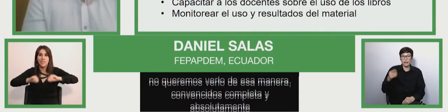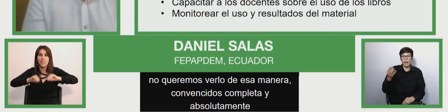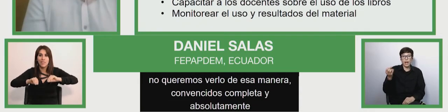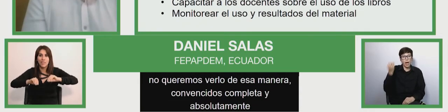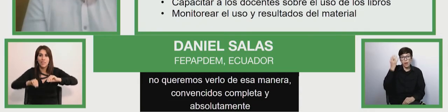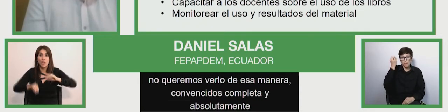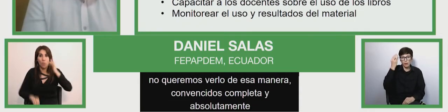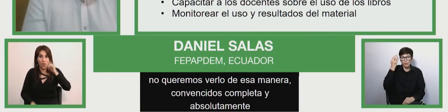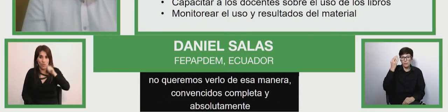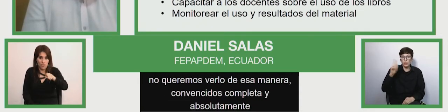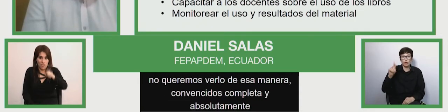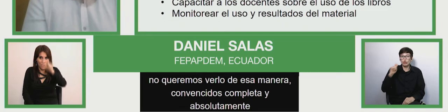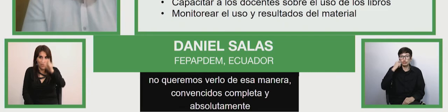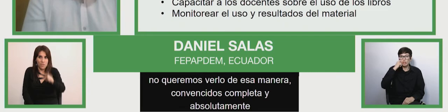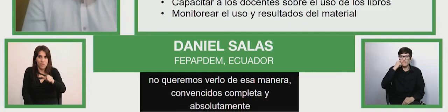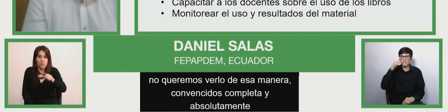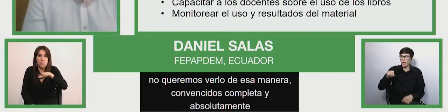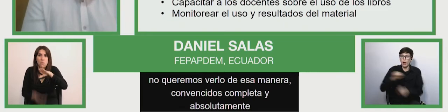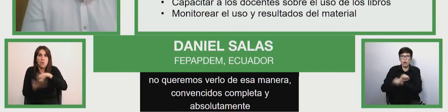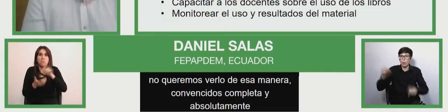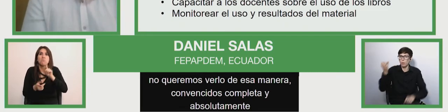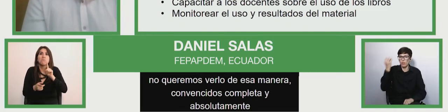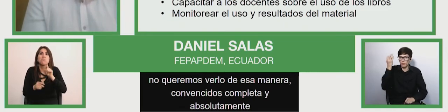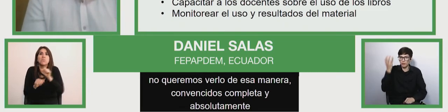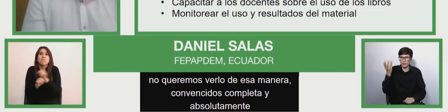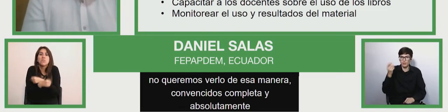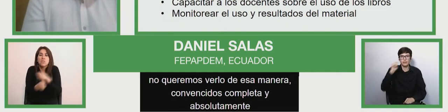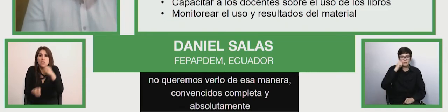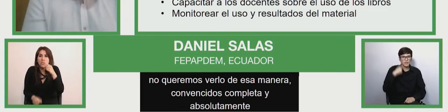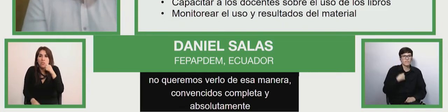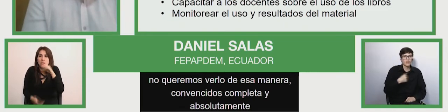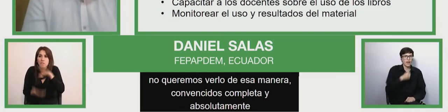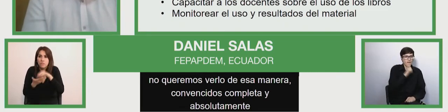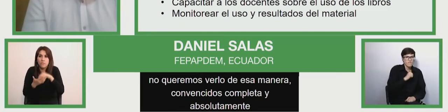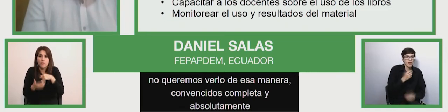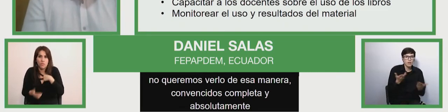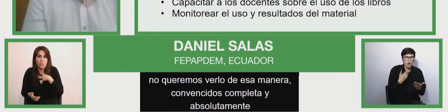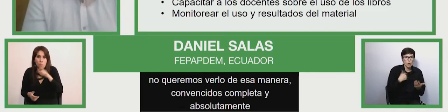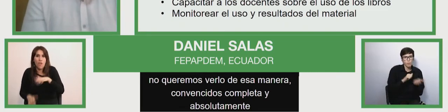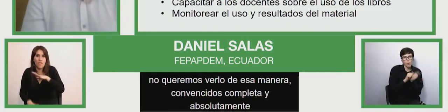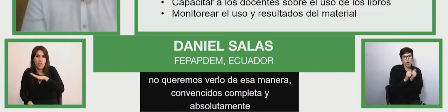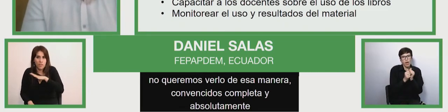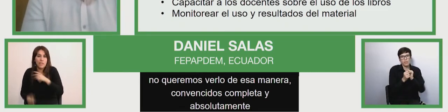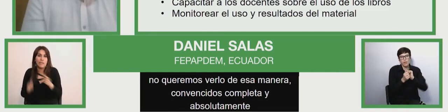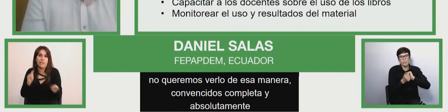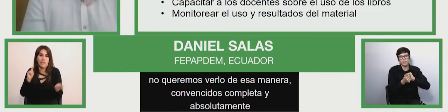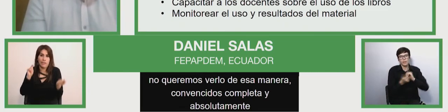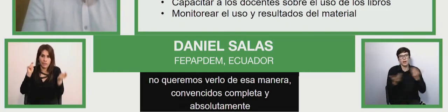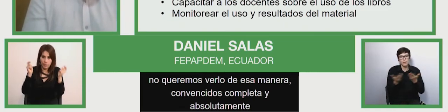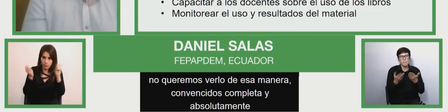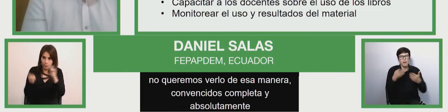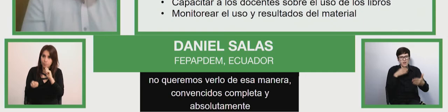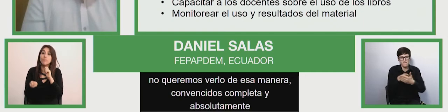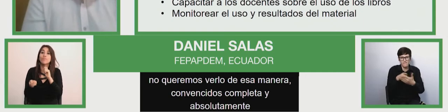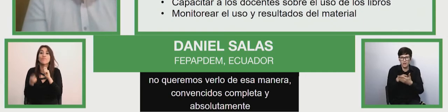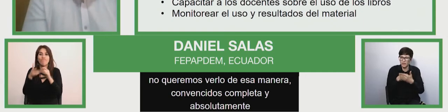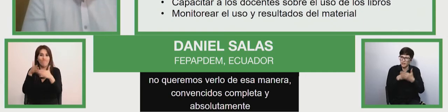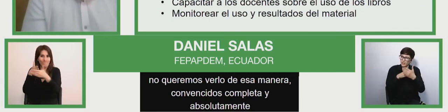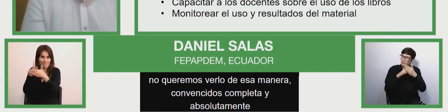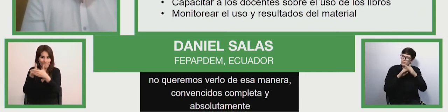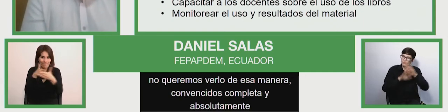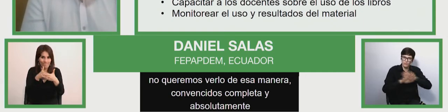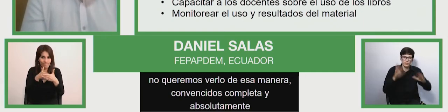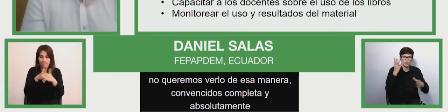es por una carencia en su capacidad de aprendizaje, sino es por una falta de recursos, de adaptaciones, por una cantidad de barreras que no hemos derrumbado,